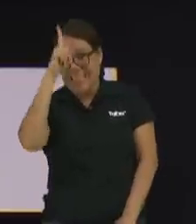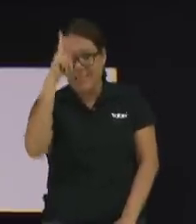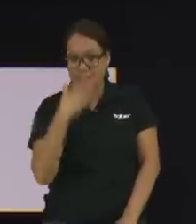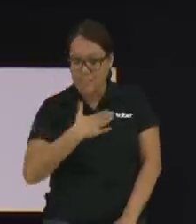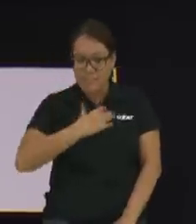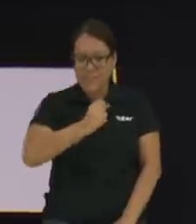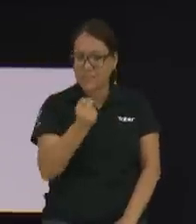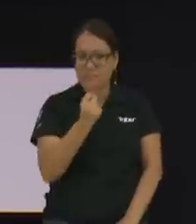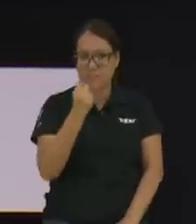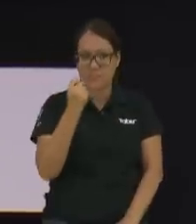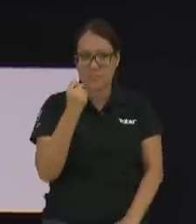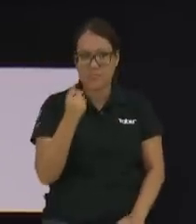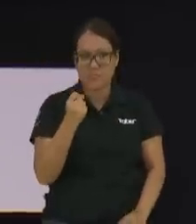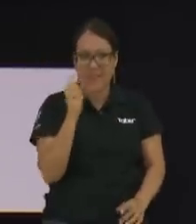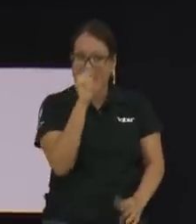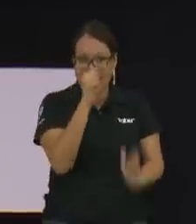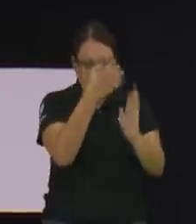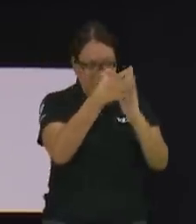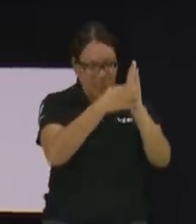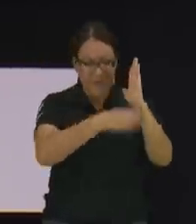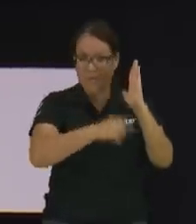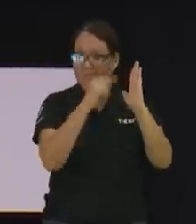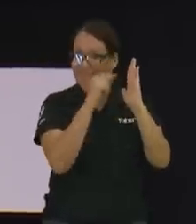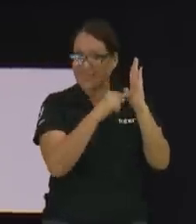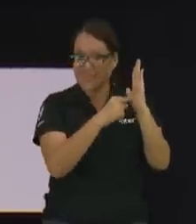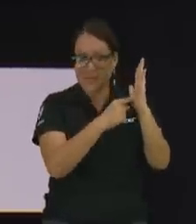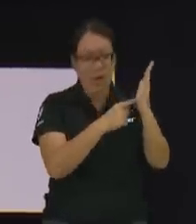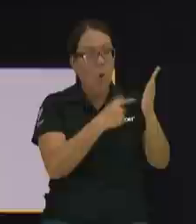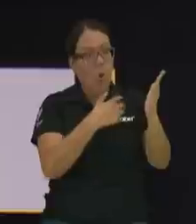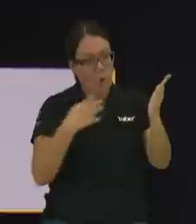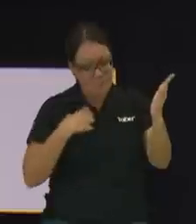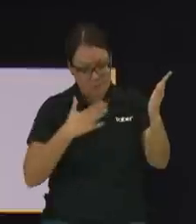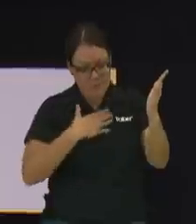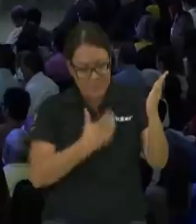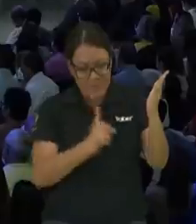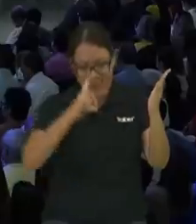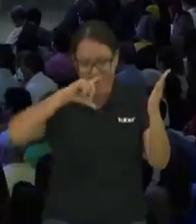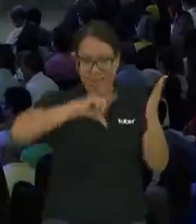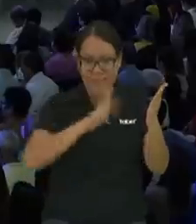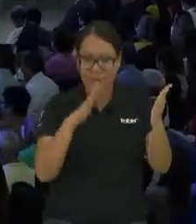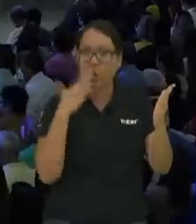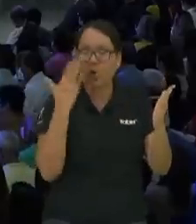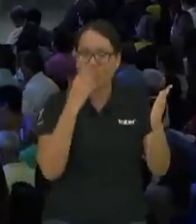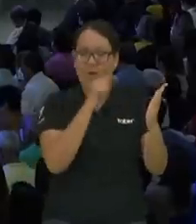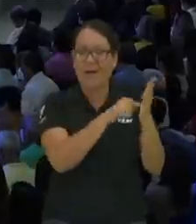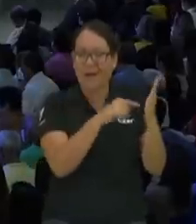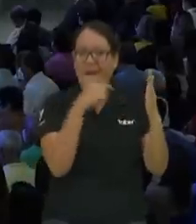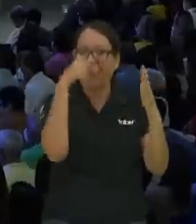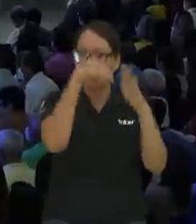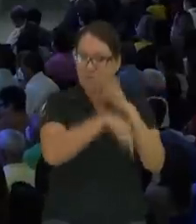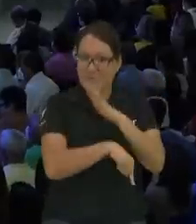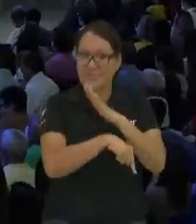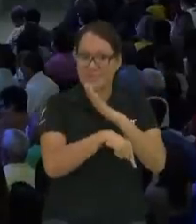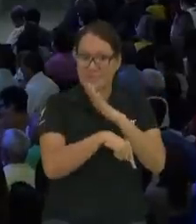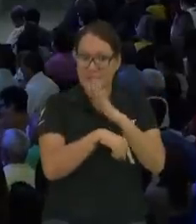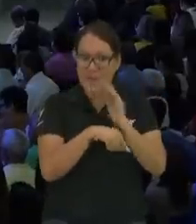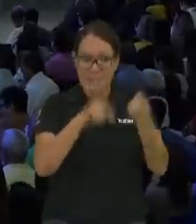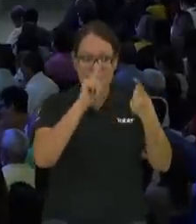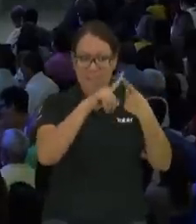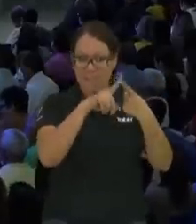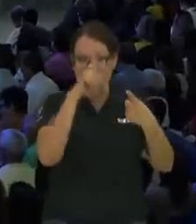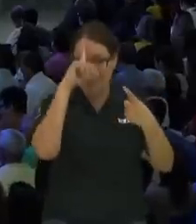de cómo este capítulo nos puede cambiar la vida a todos. Lo primero que dice el